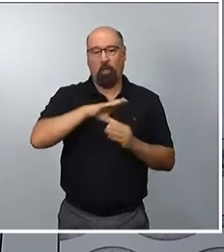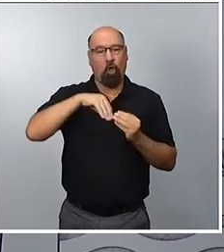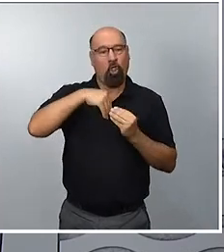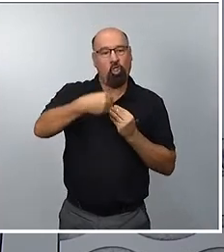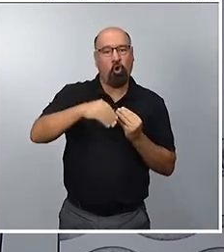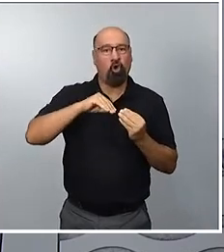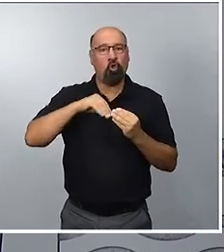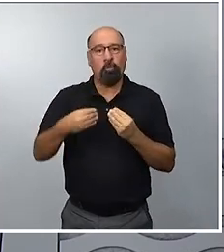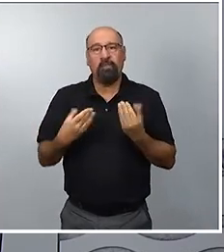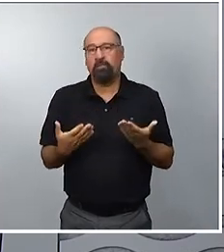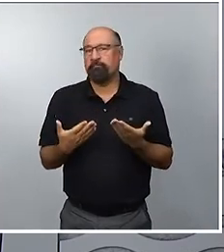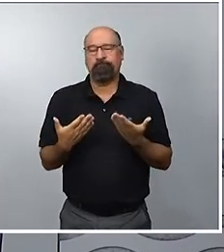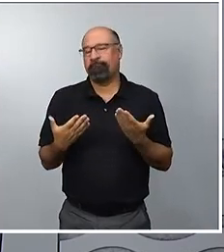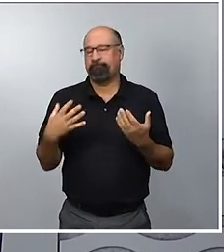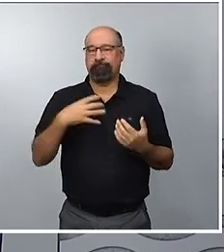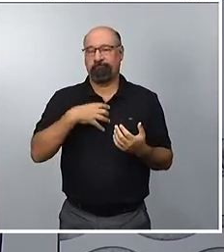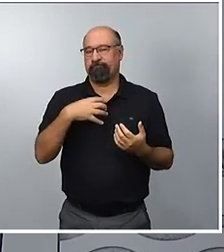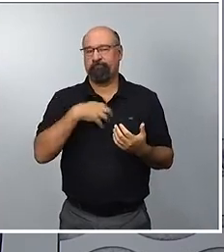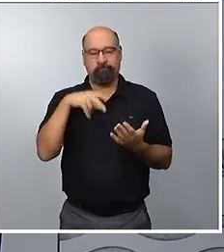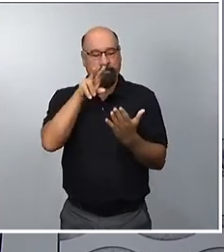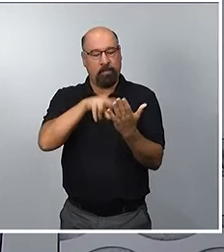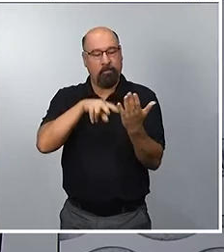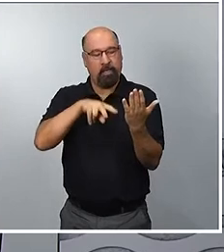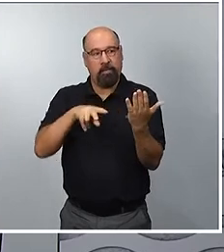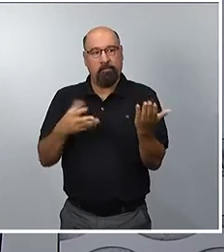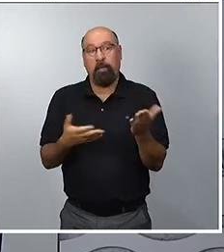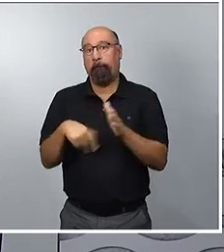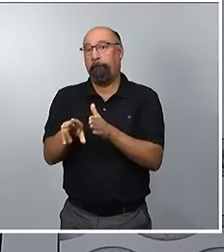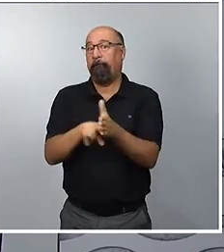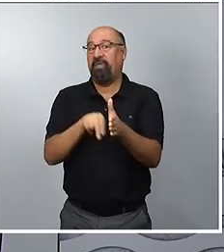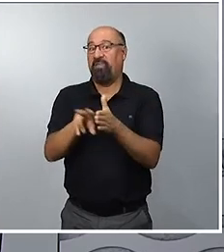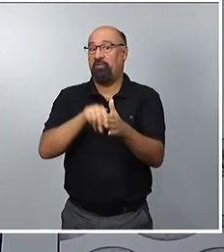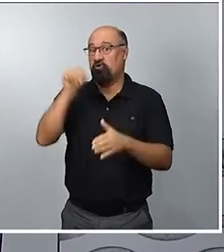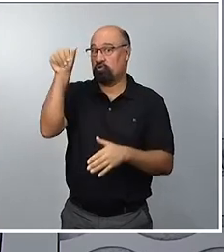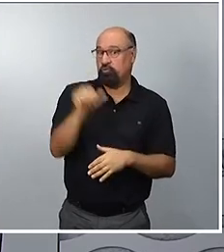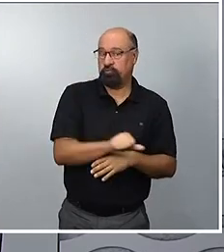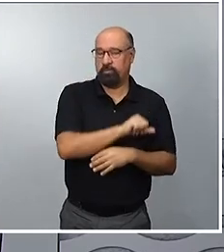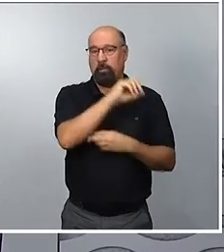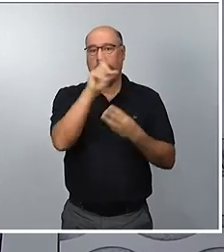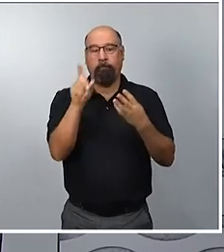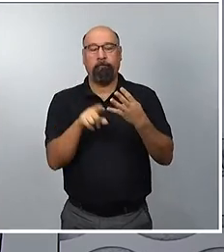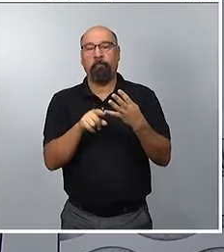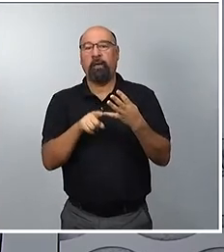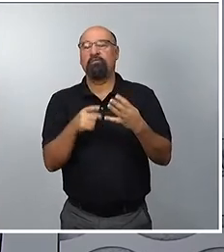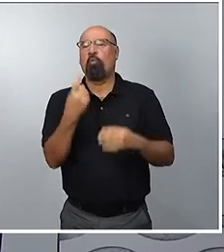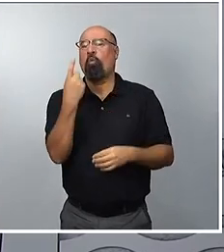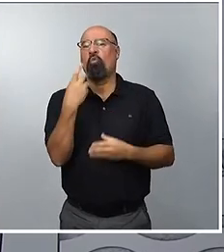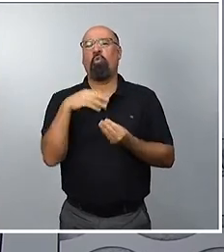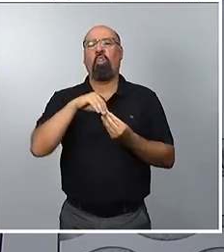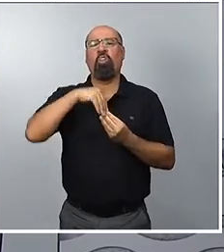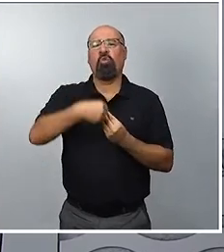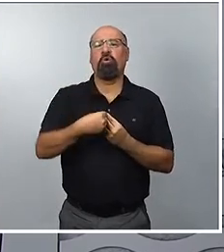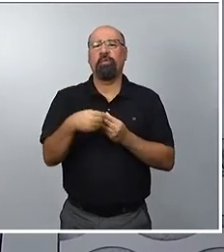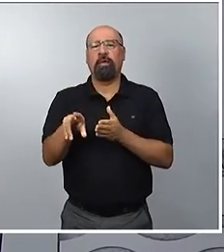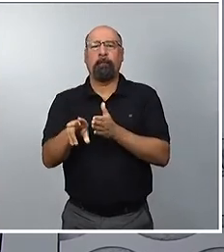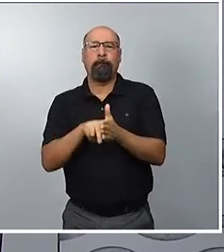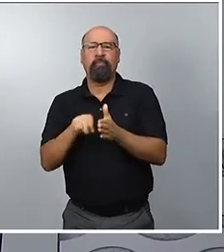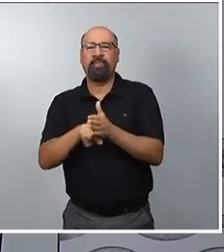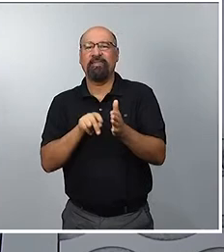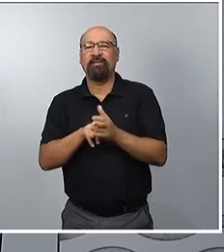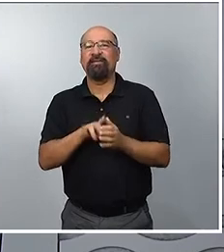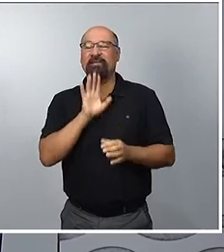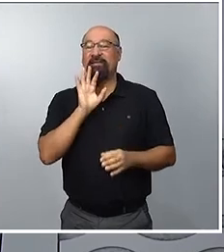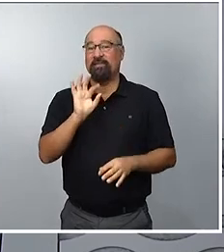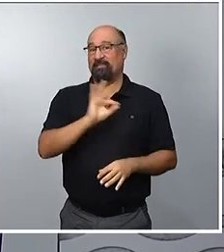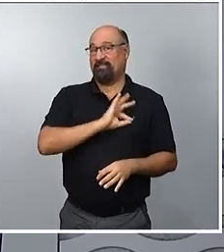que no han podido ver, probablemente sean vídeos, y que hay un documento de un vídeo de las declaraciones de la